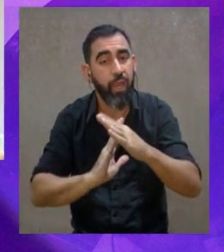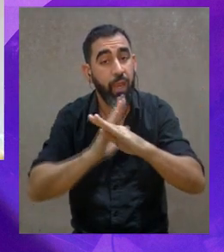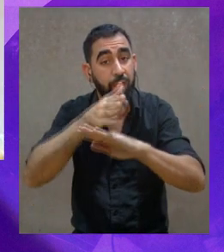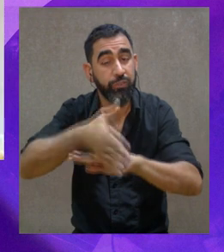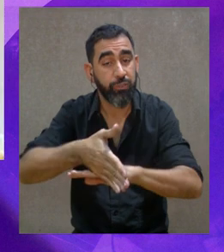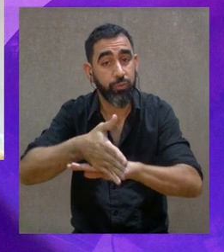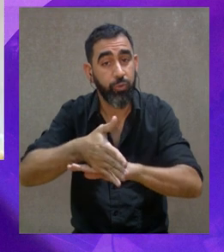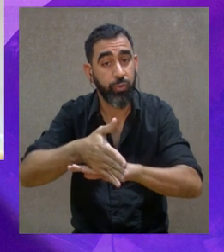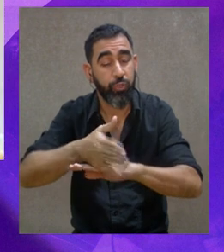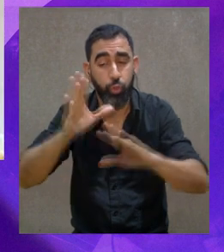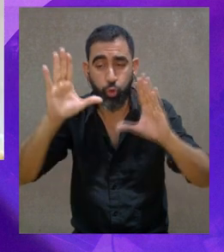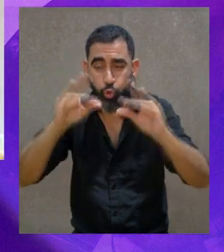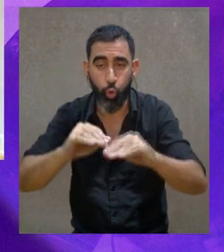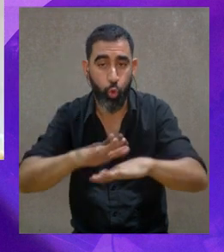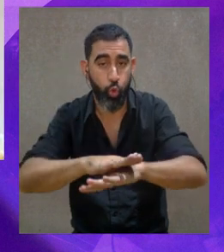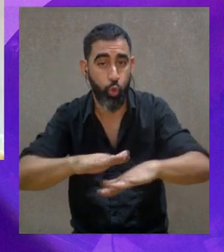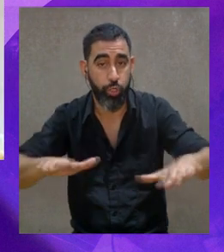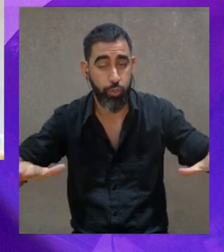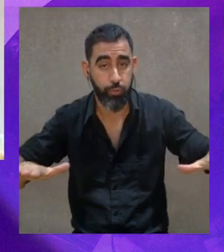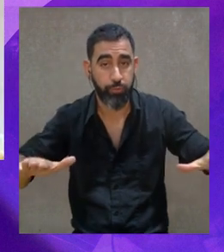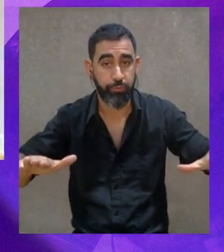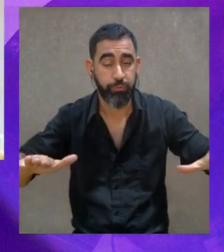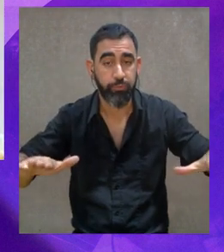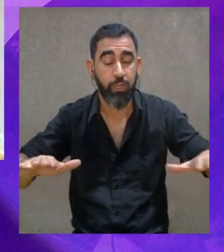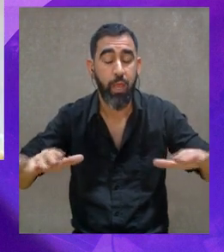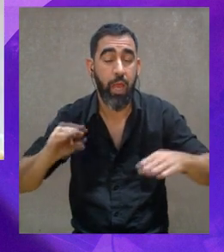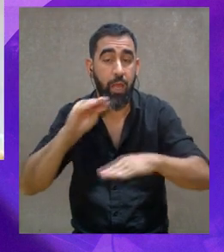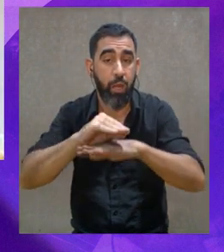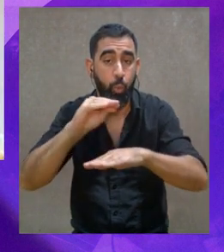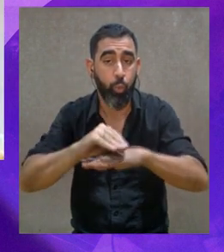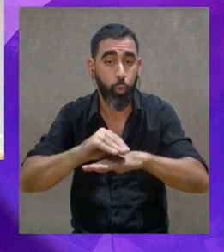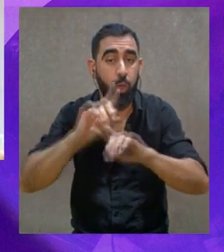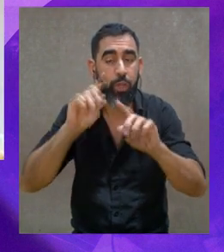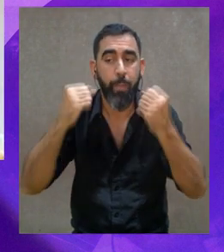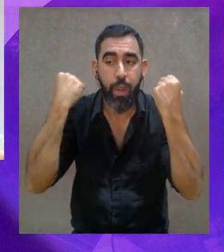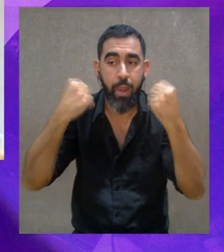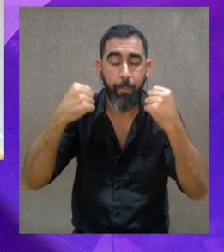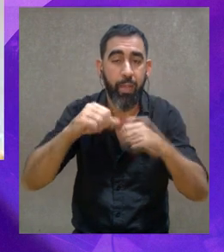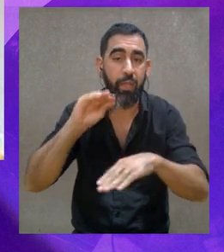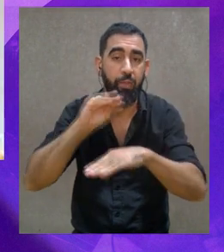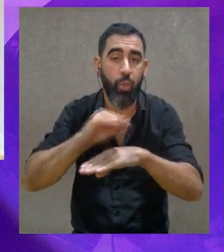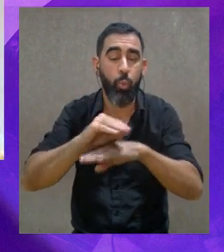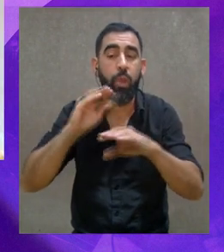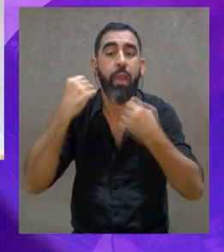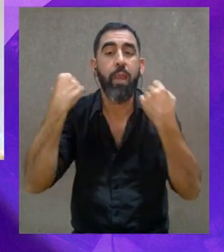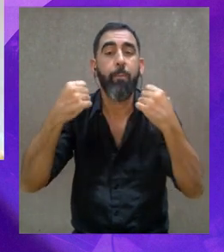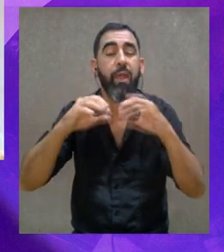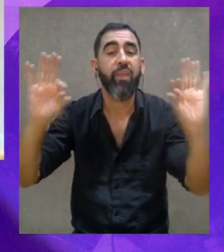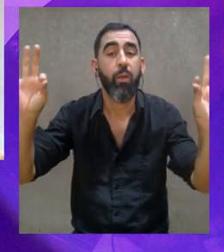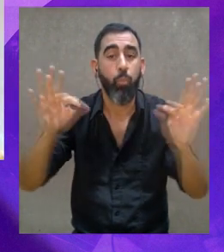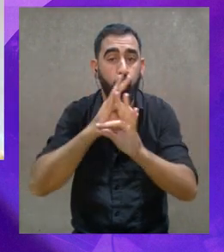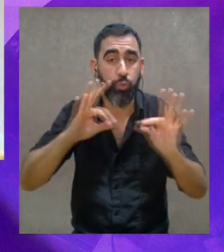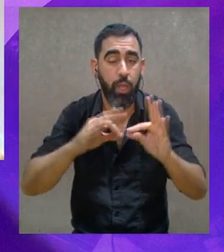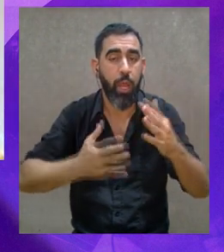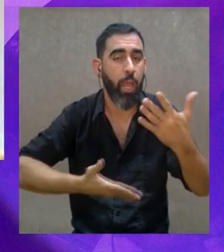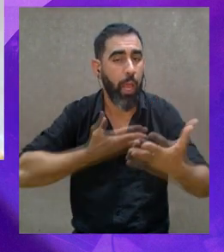tocando, lo que sea. Es como inconcebible que nuestro instrumento que lo llevamos para todos lados, que nos levantamos con él, nos acostamos con él, que vivimos con